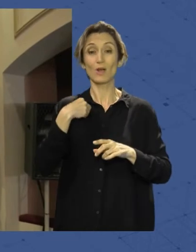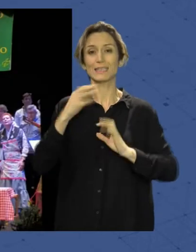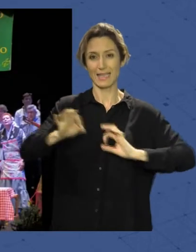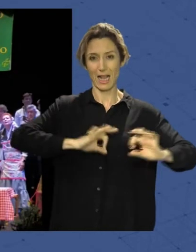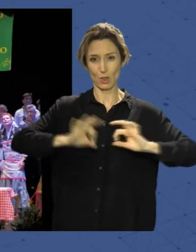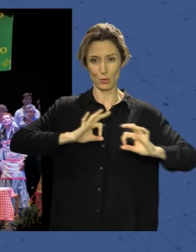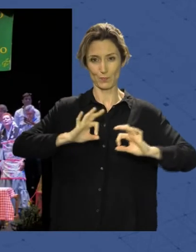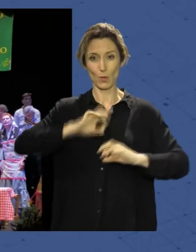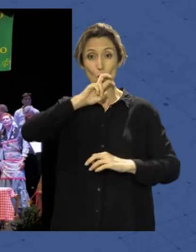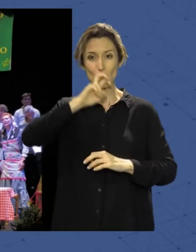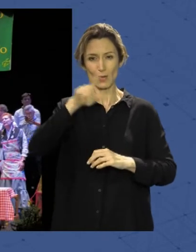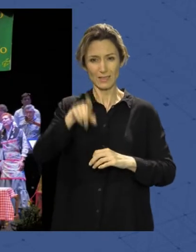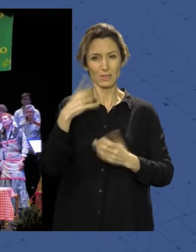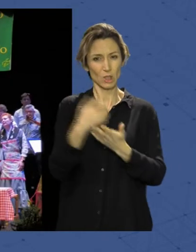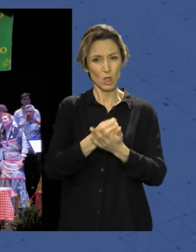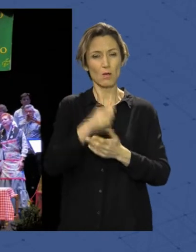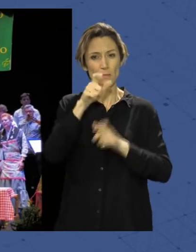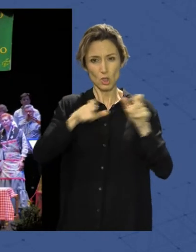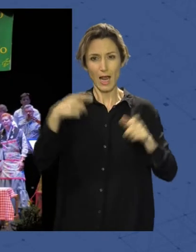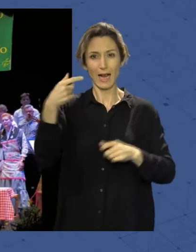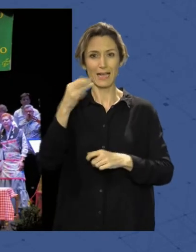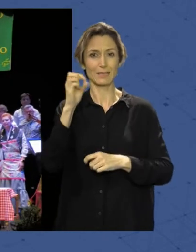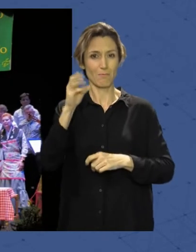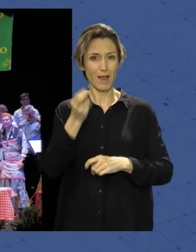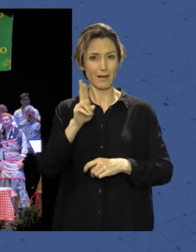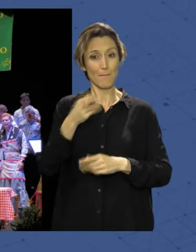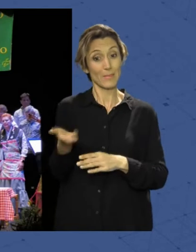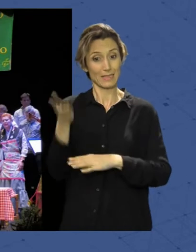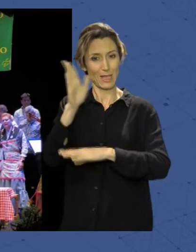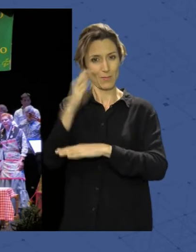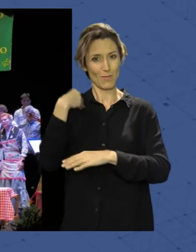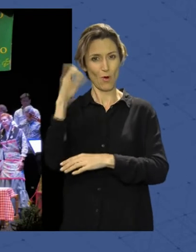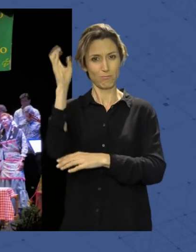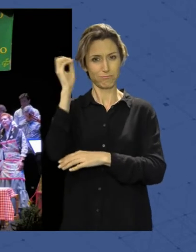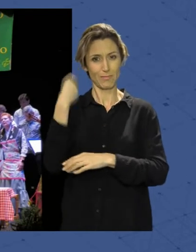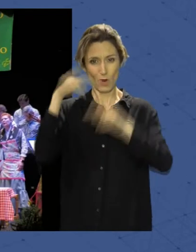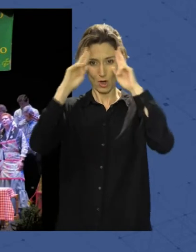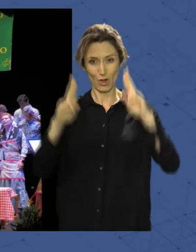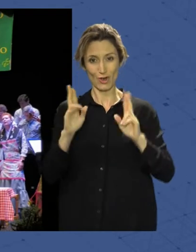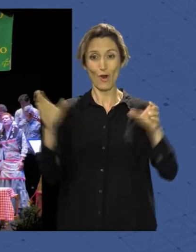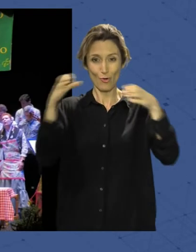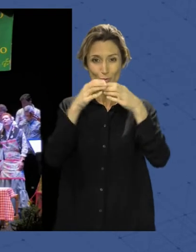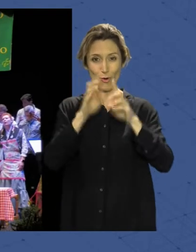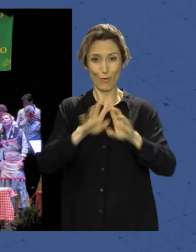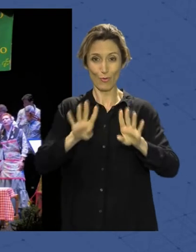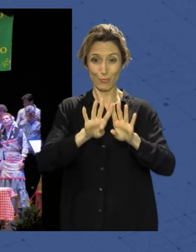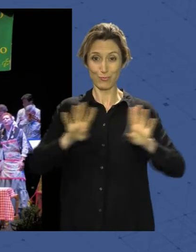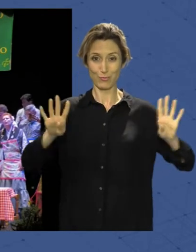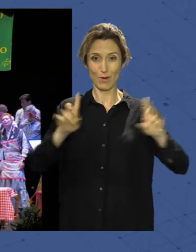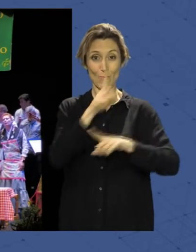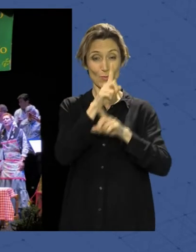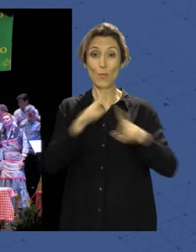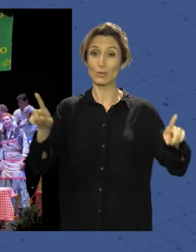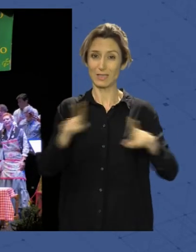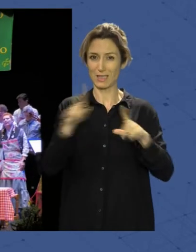por Adanel Valverde, ha contado con Gaspar Alonso como presentador del pregonero 2022 y con el coro de la hermandad del Rocío de Almería, que ha interpretado 11 temas